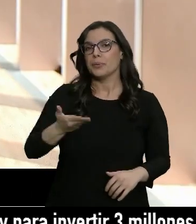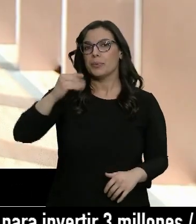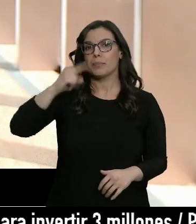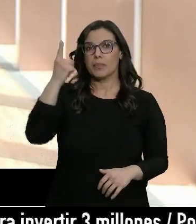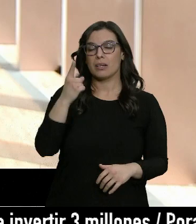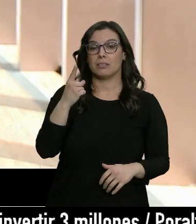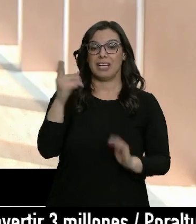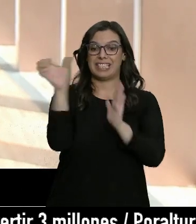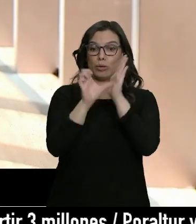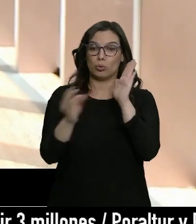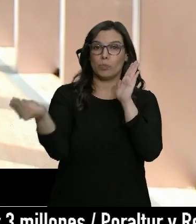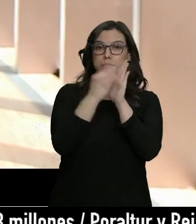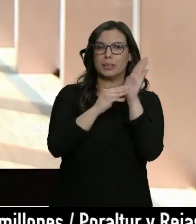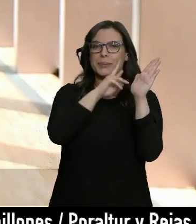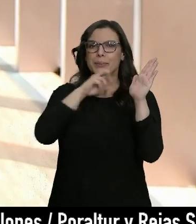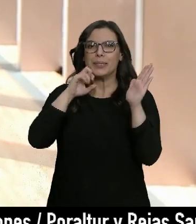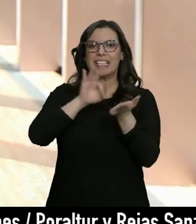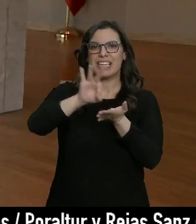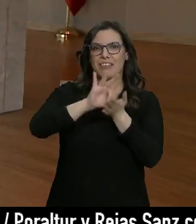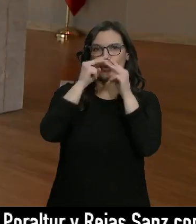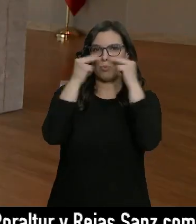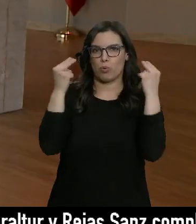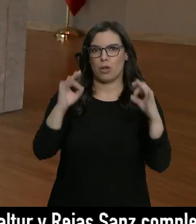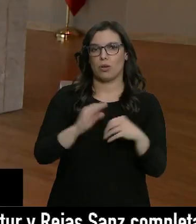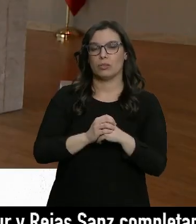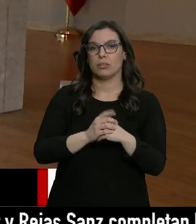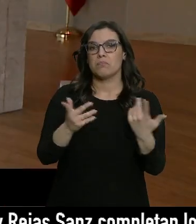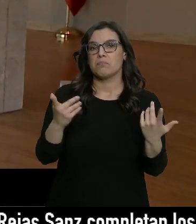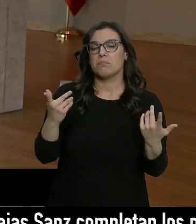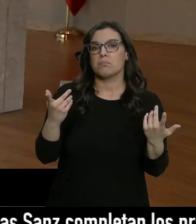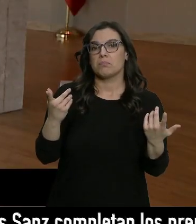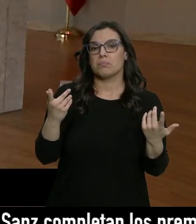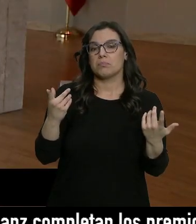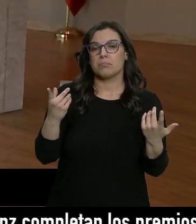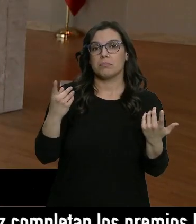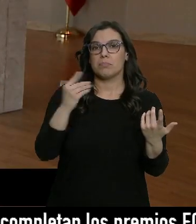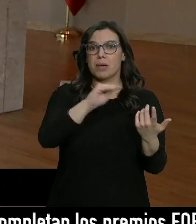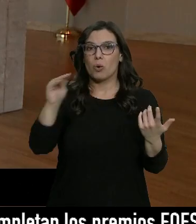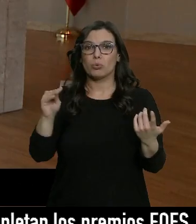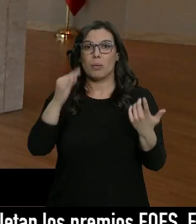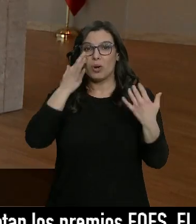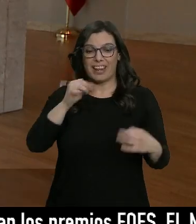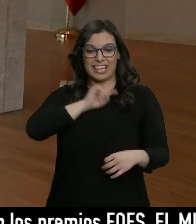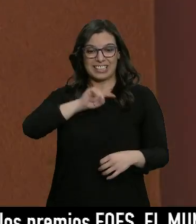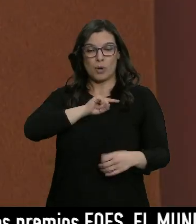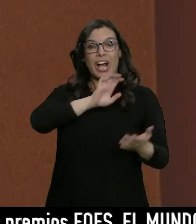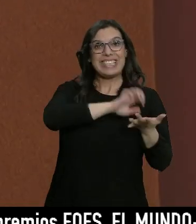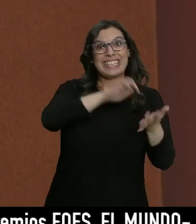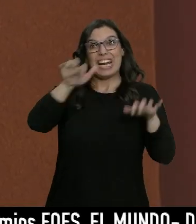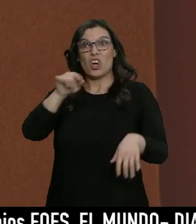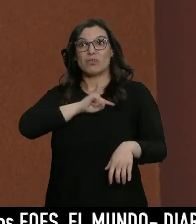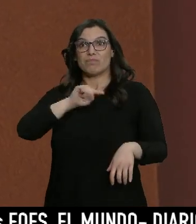blindar dentro del Estatuto los servicios públicos. Aquí te preguntan y muy poquita gente contesta que es castellano y leonés.